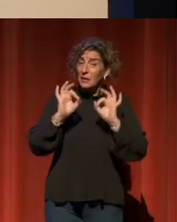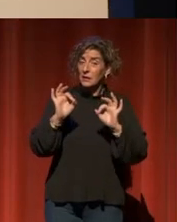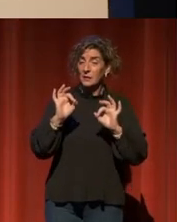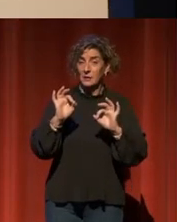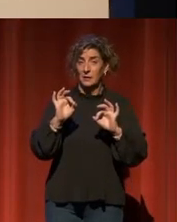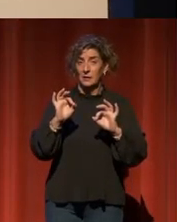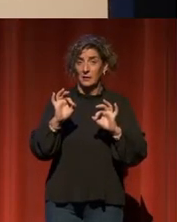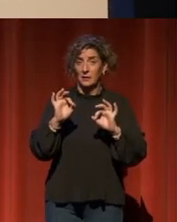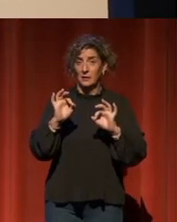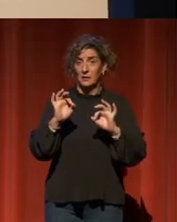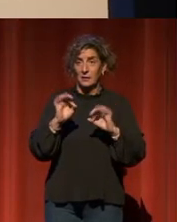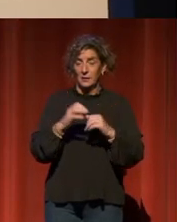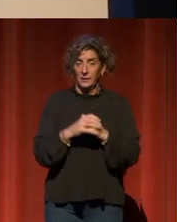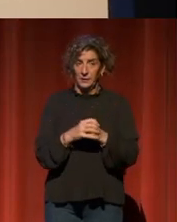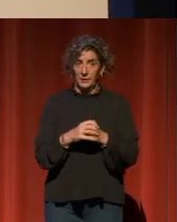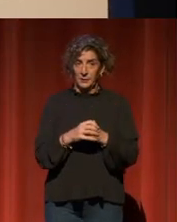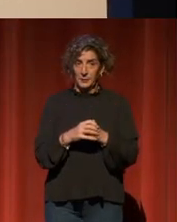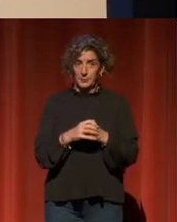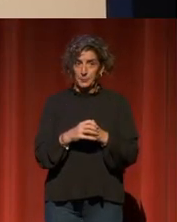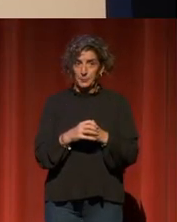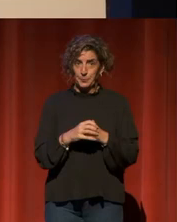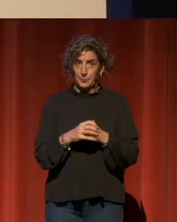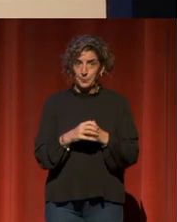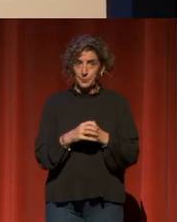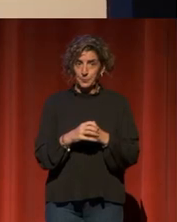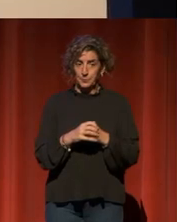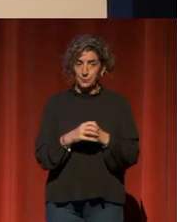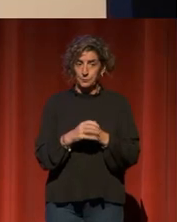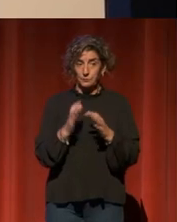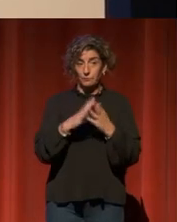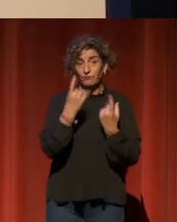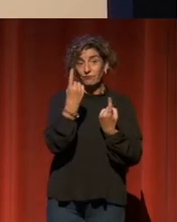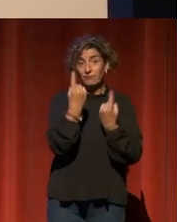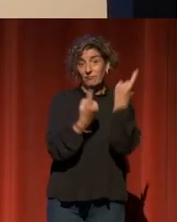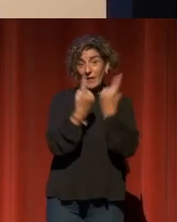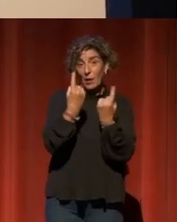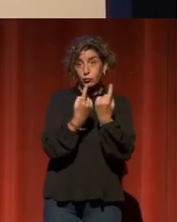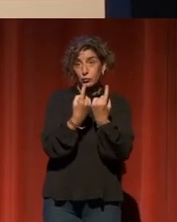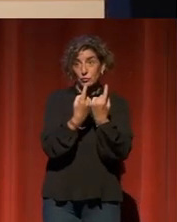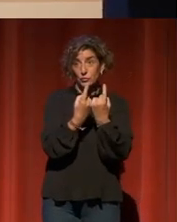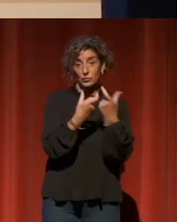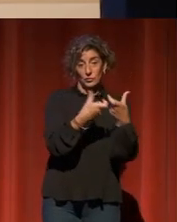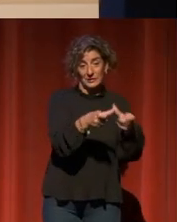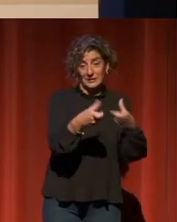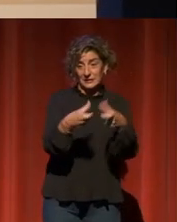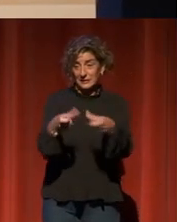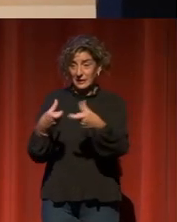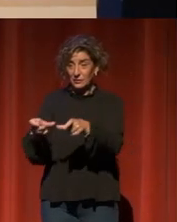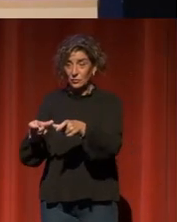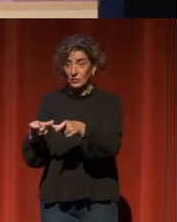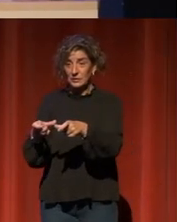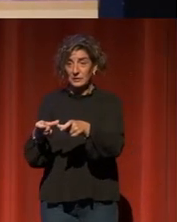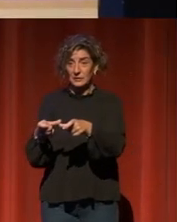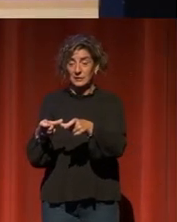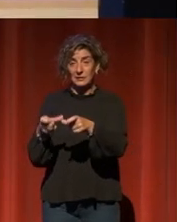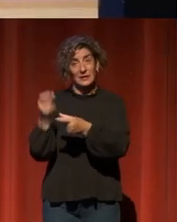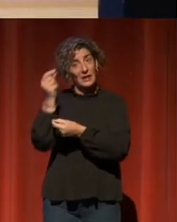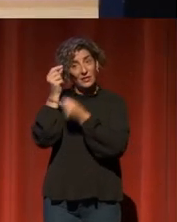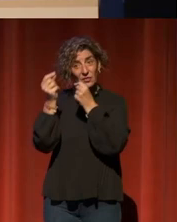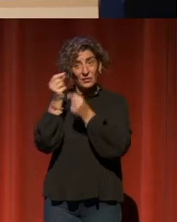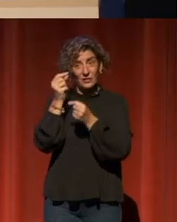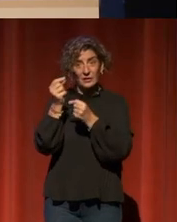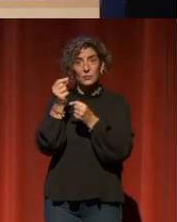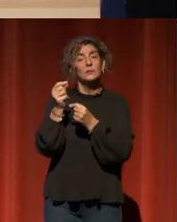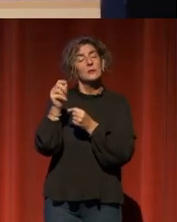determinados sectores de la sociedad cuyos datos eran útiles